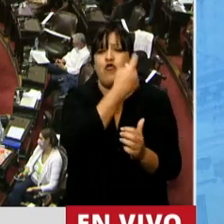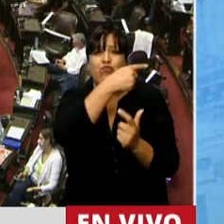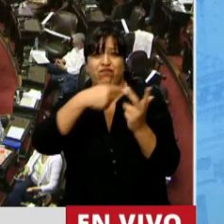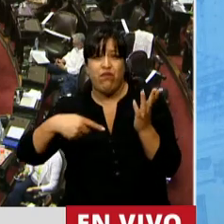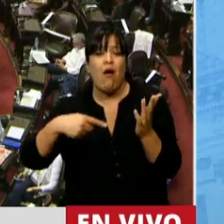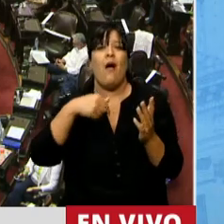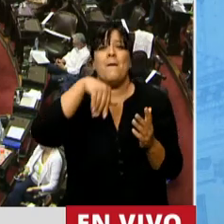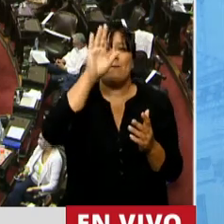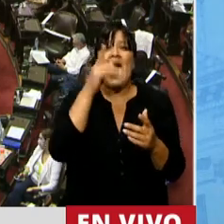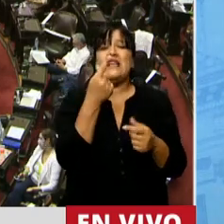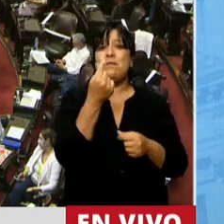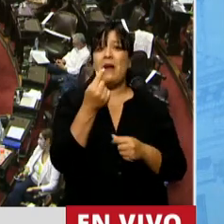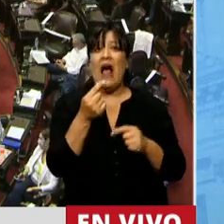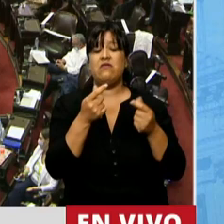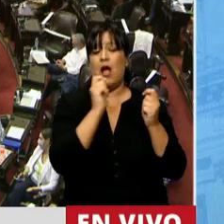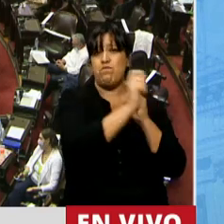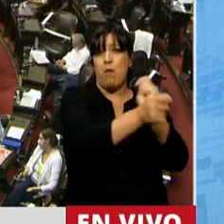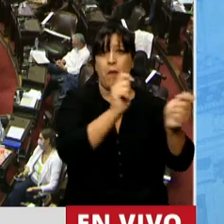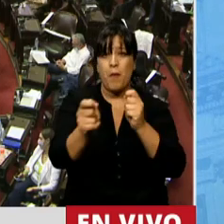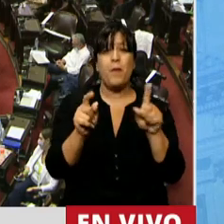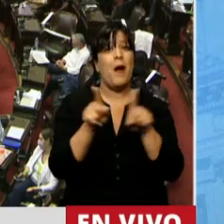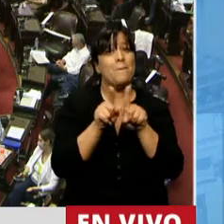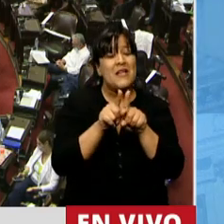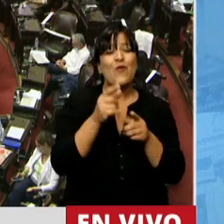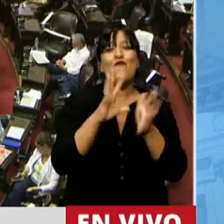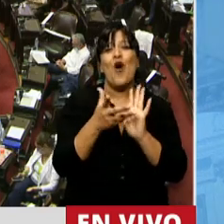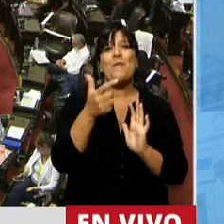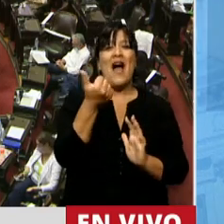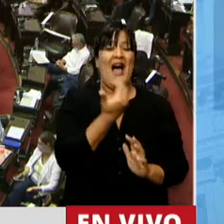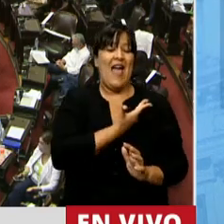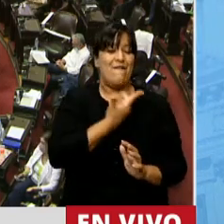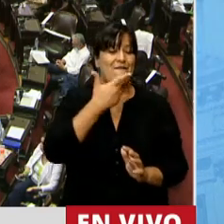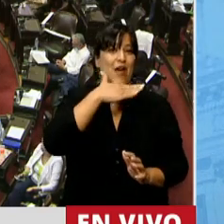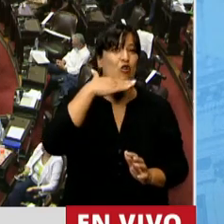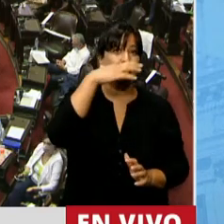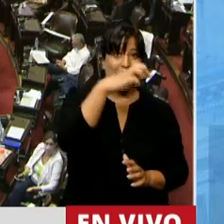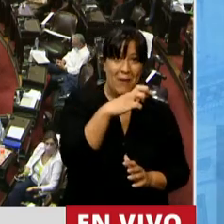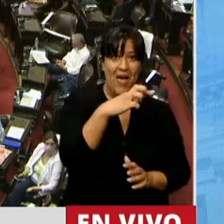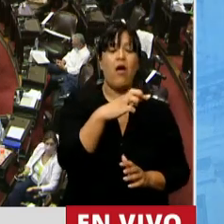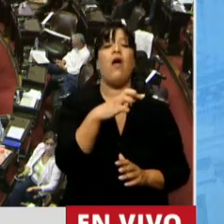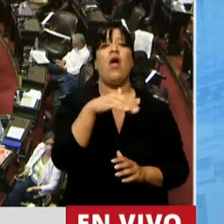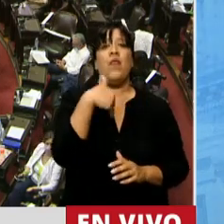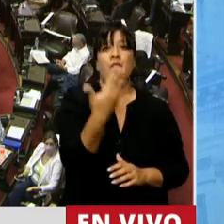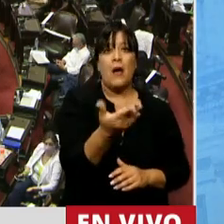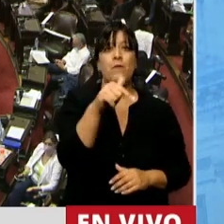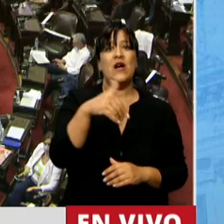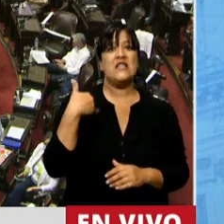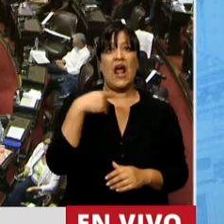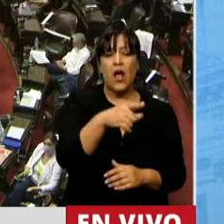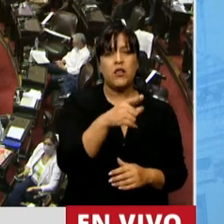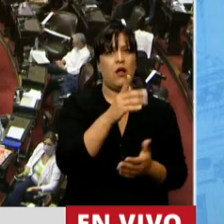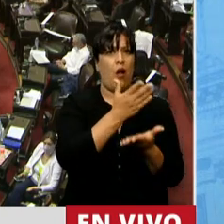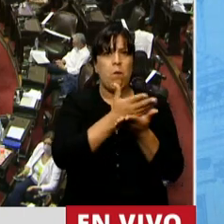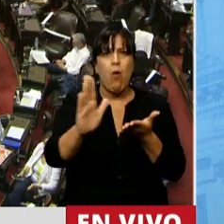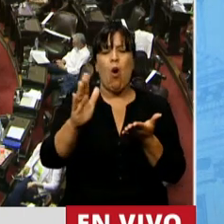es el régimen de capitalización individual que en la Argentina conocimos como las AFJP y que cuando se implementó en la Argentina generó una exclusión de